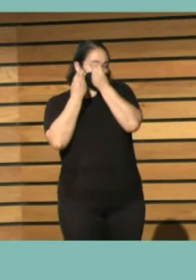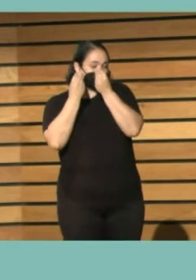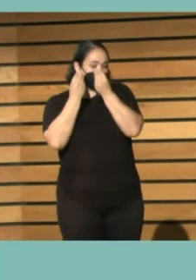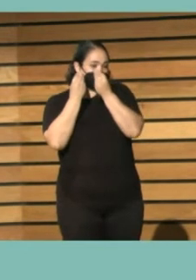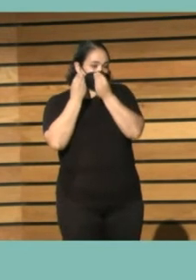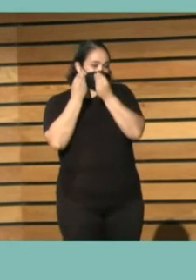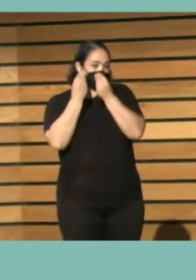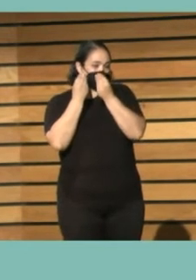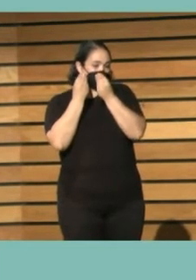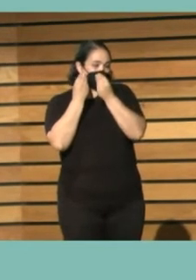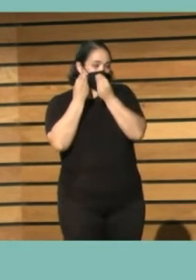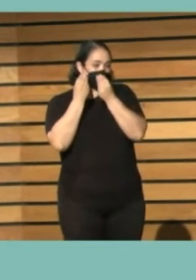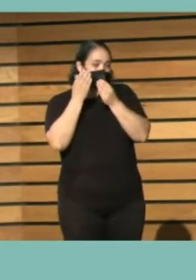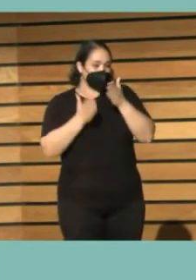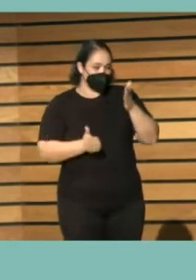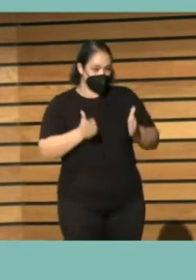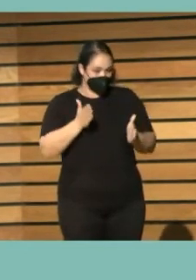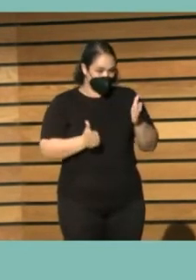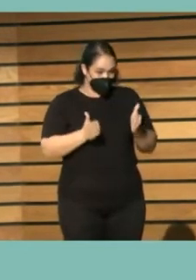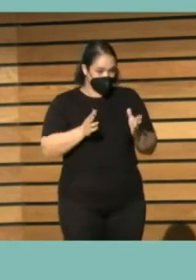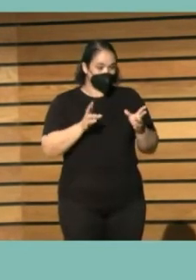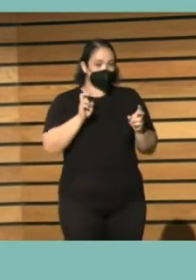ni la robotización ha sido tanta